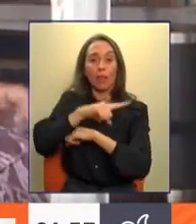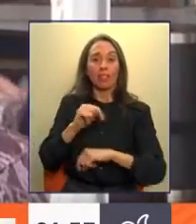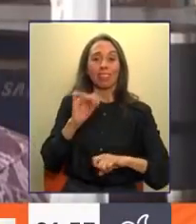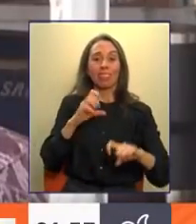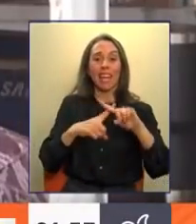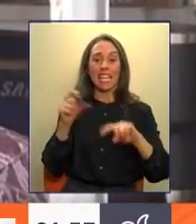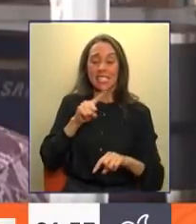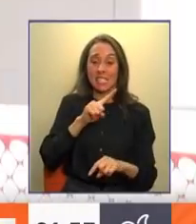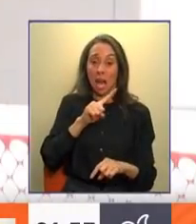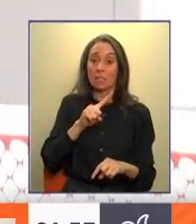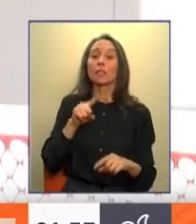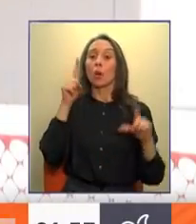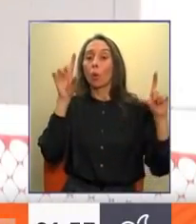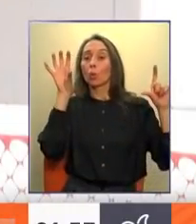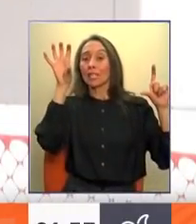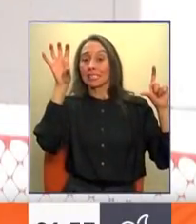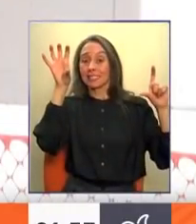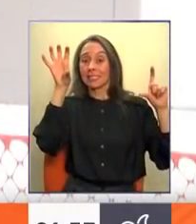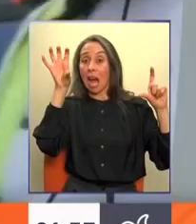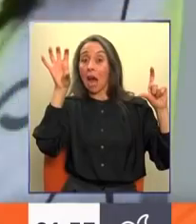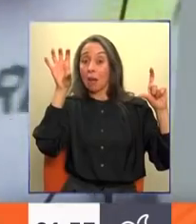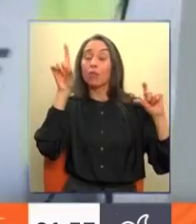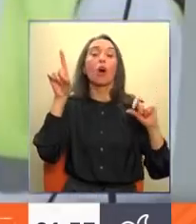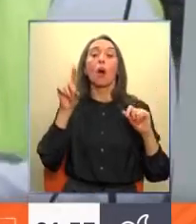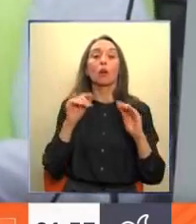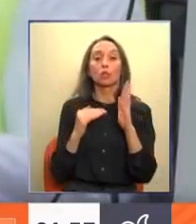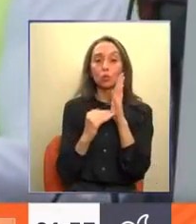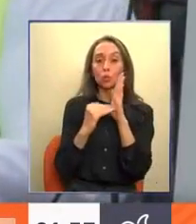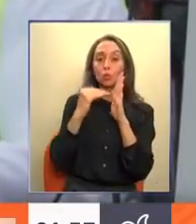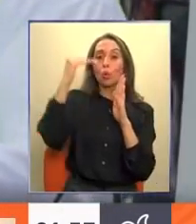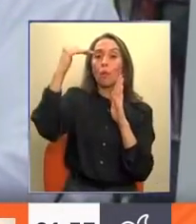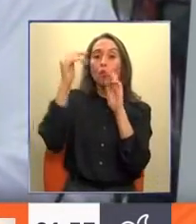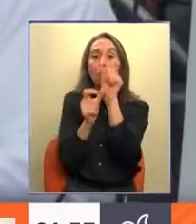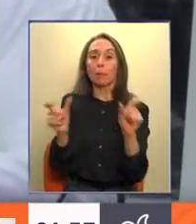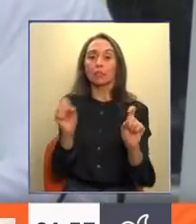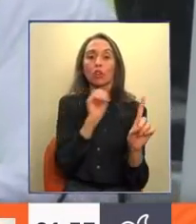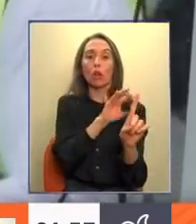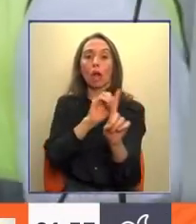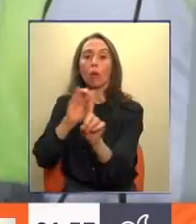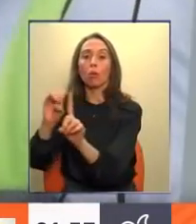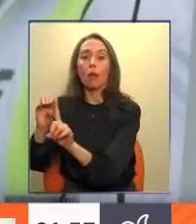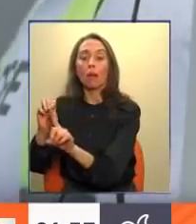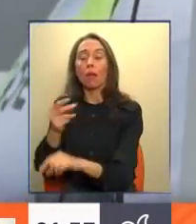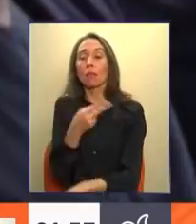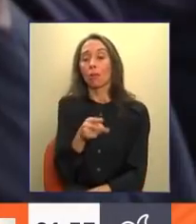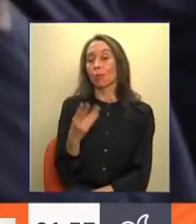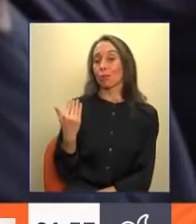estados del país, que registró un aumento en la curva de contagios las últimas dos semanas.